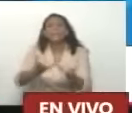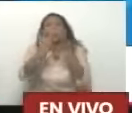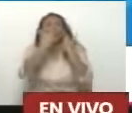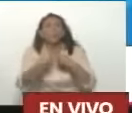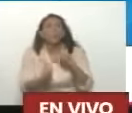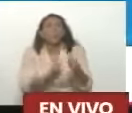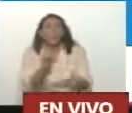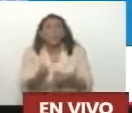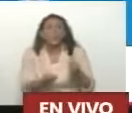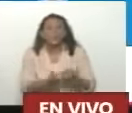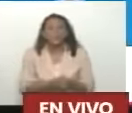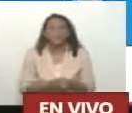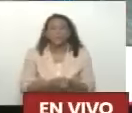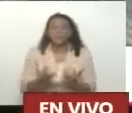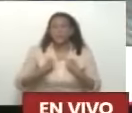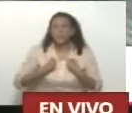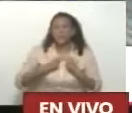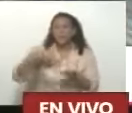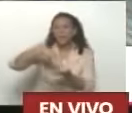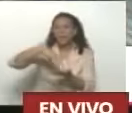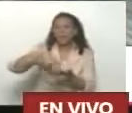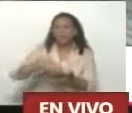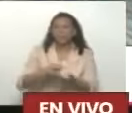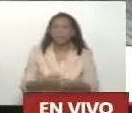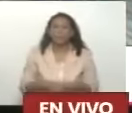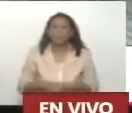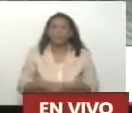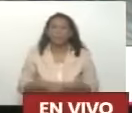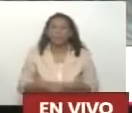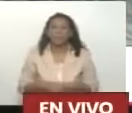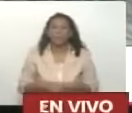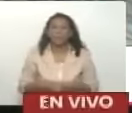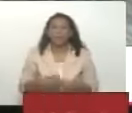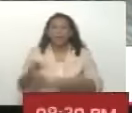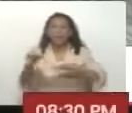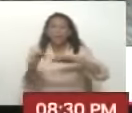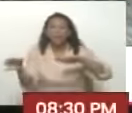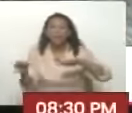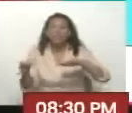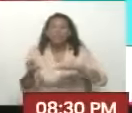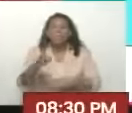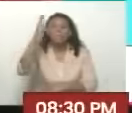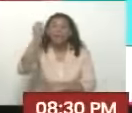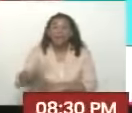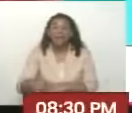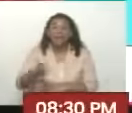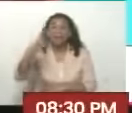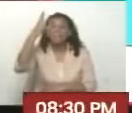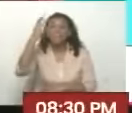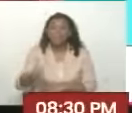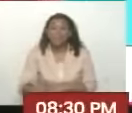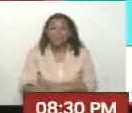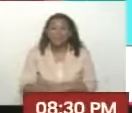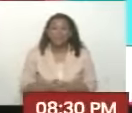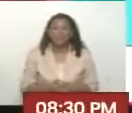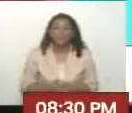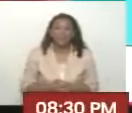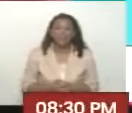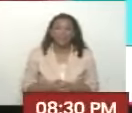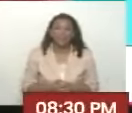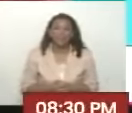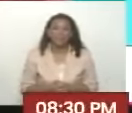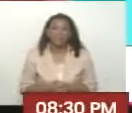Miranda? ¿De qué parte De Miranda eres tú? Municipio Sucre Municipio Petare Ajá ¿Qué parte De Petare eres? La Dolores La